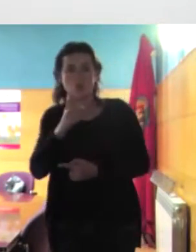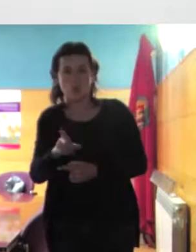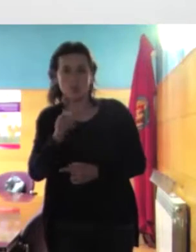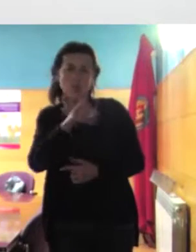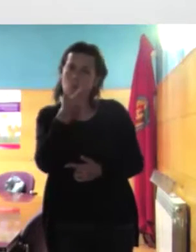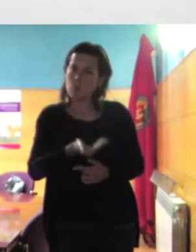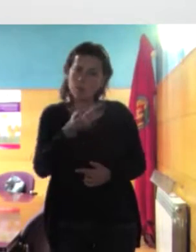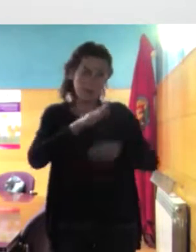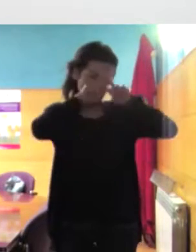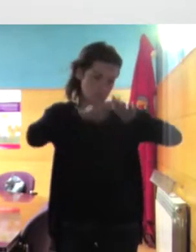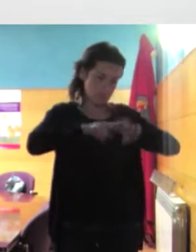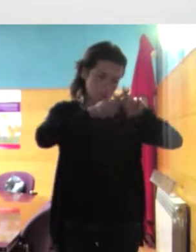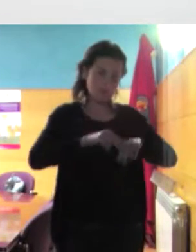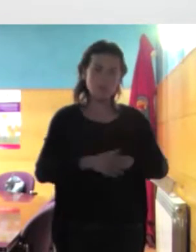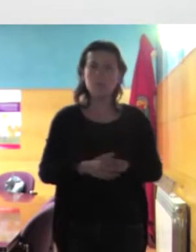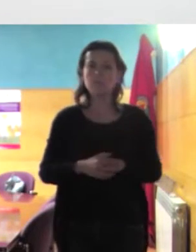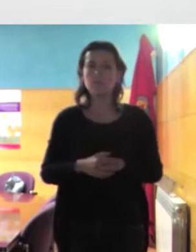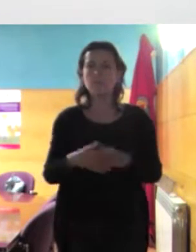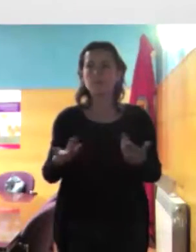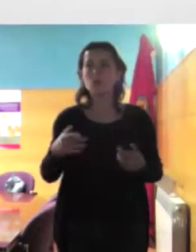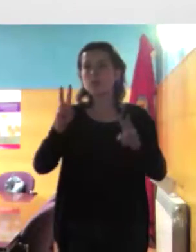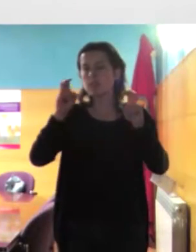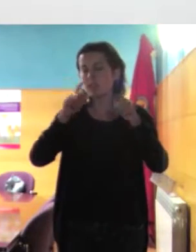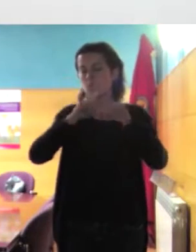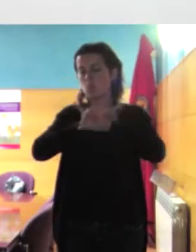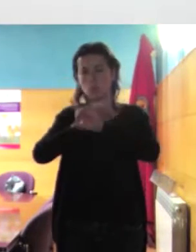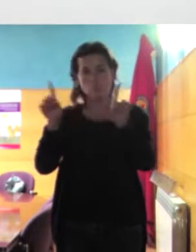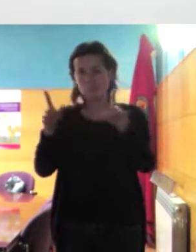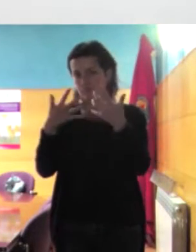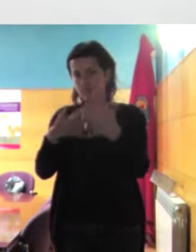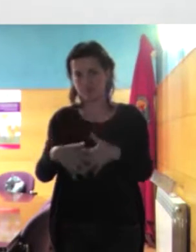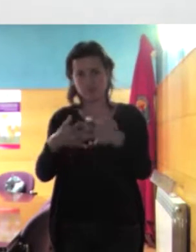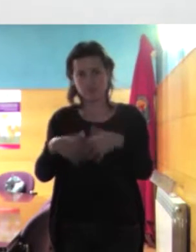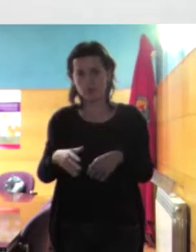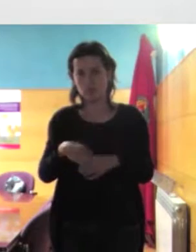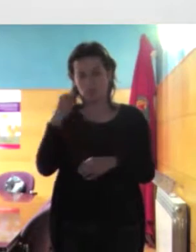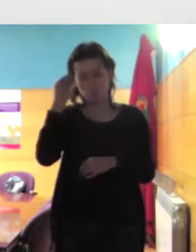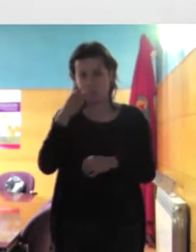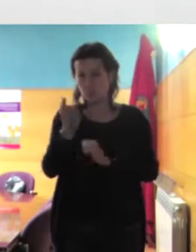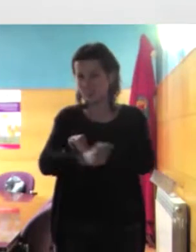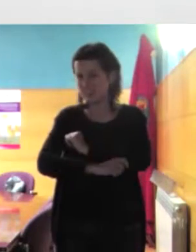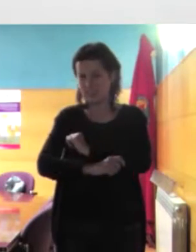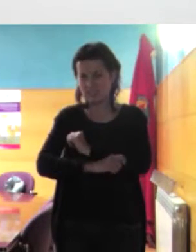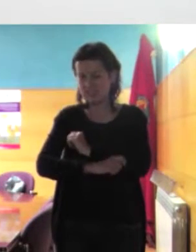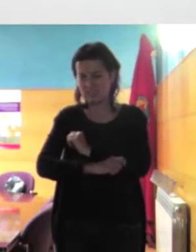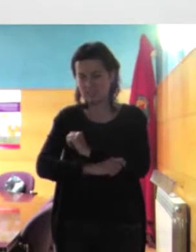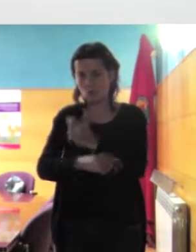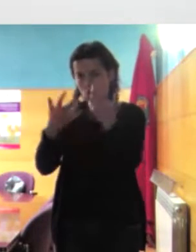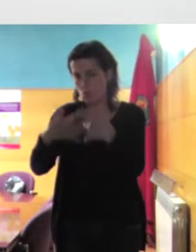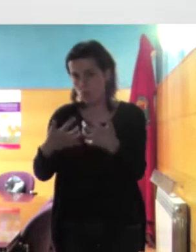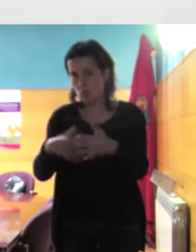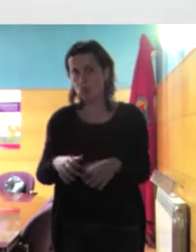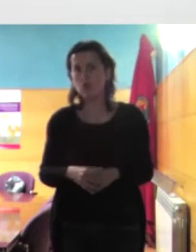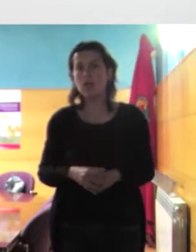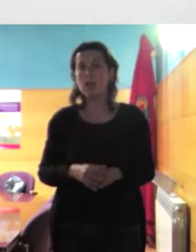por ejemplo lo de la prohibición no funciona no funciona yo creo que éticamente es pobre pero estratégicamente también y a veces por ejemplo